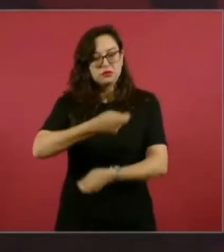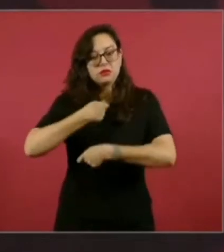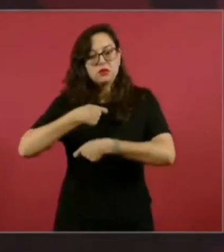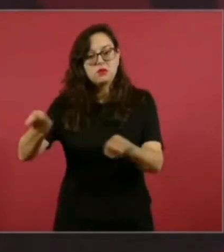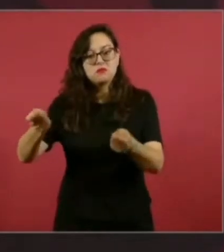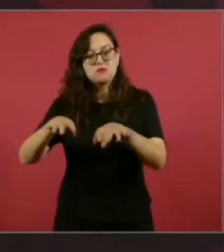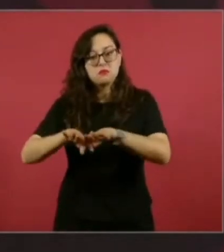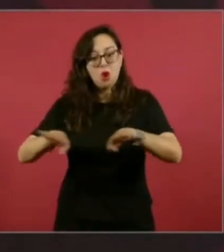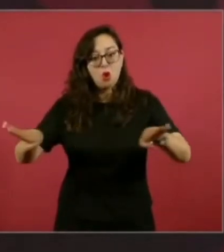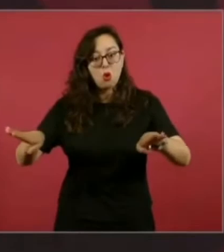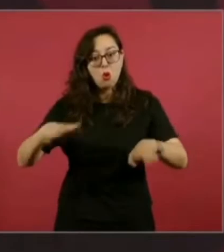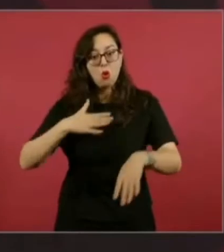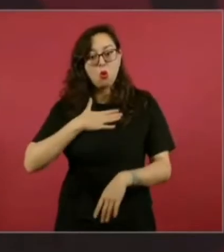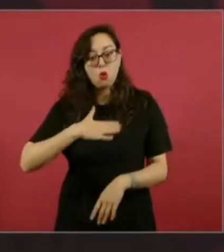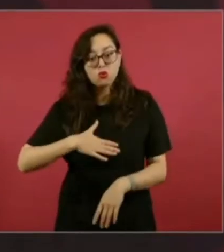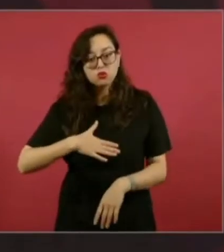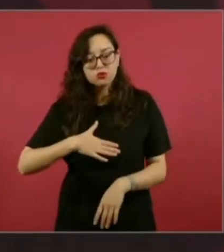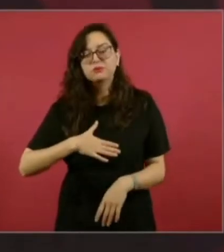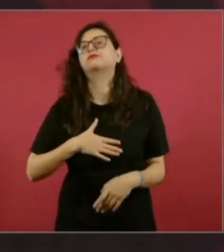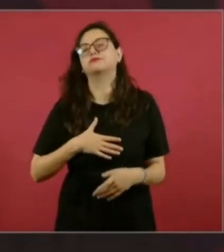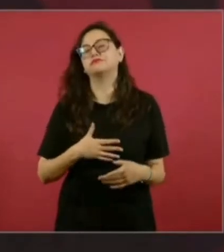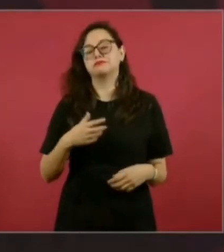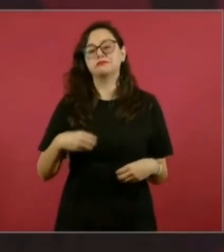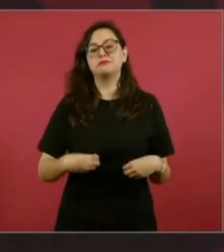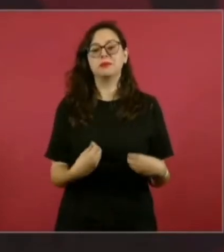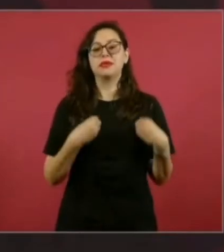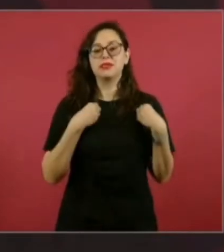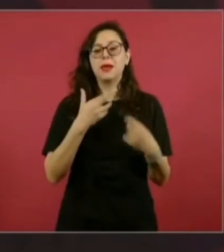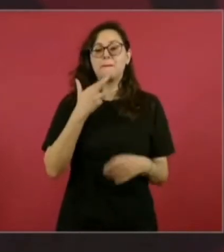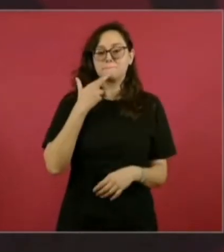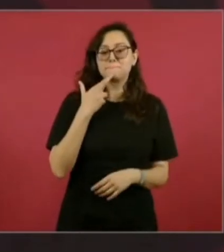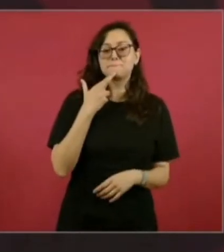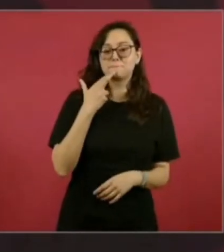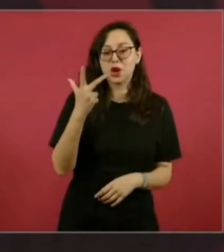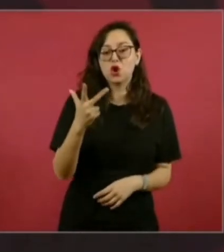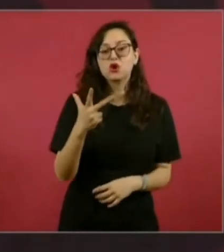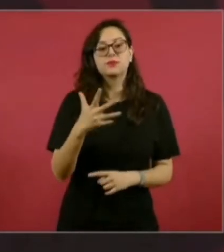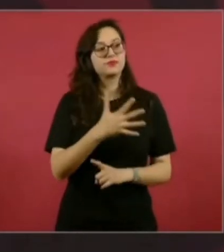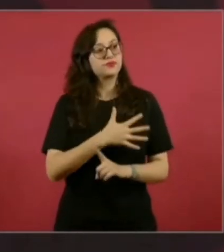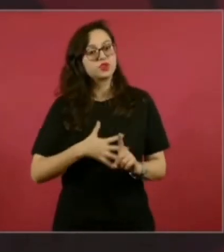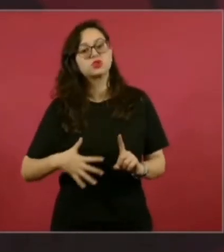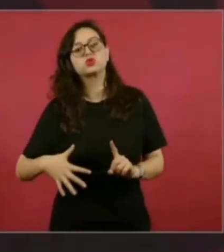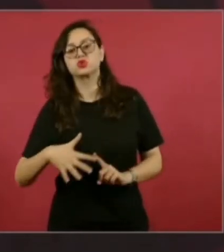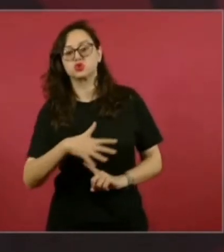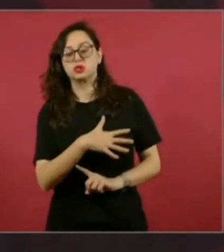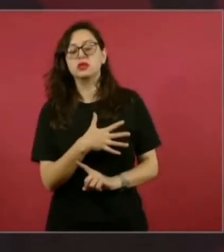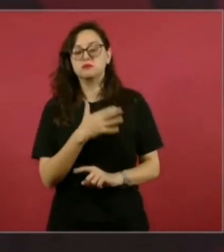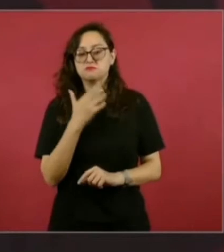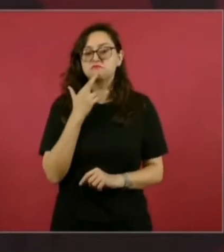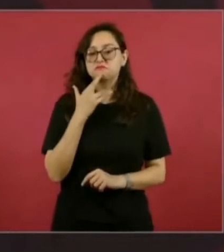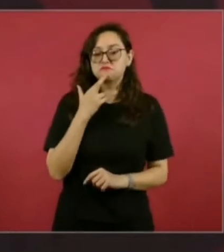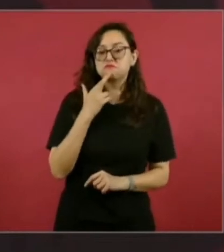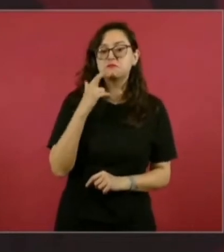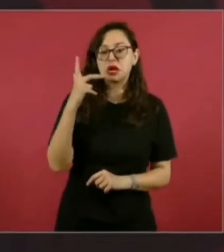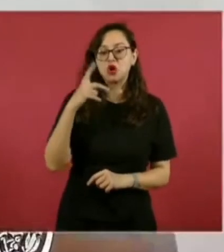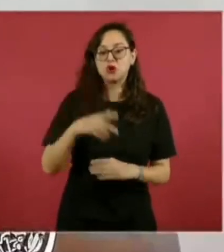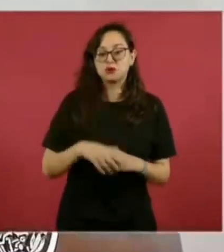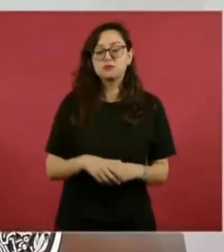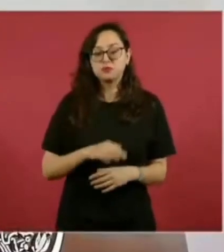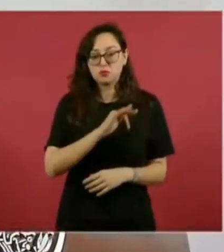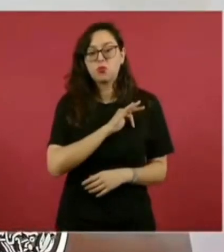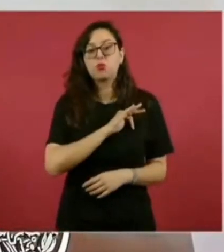pueden mejorar las condiciones de vida, se puede vivir en una sociedad mejor. Además,